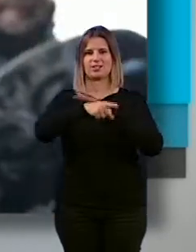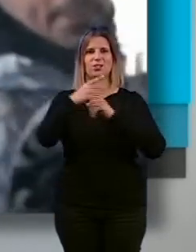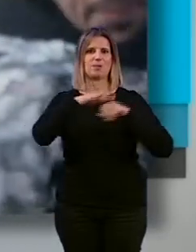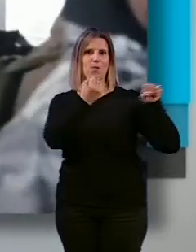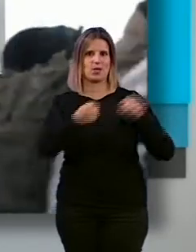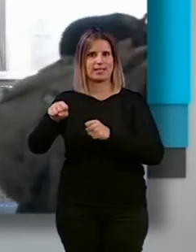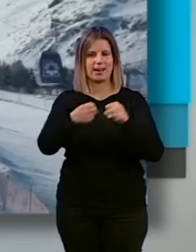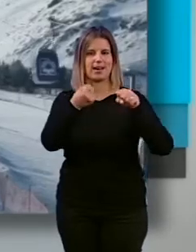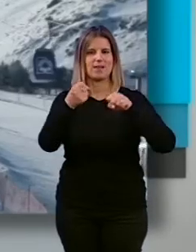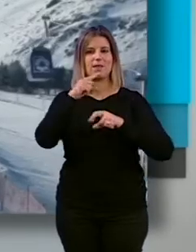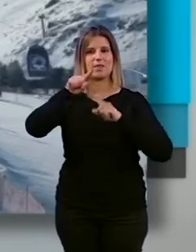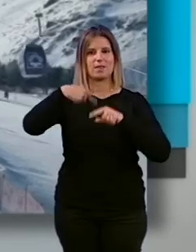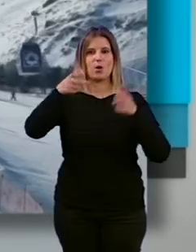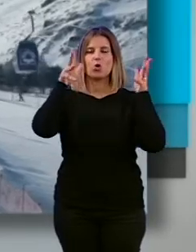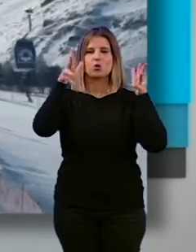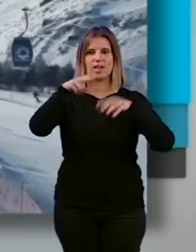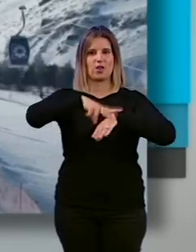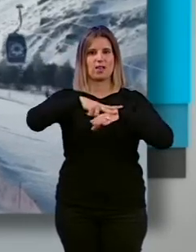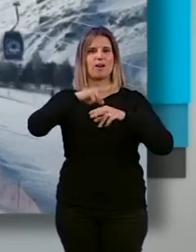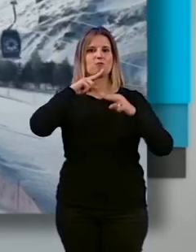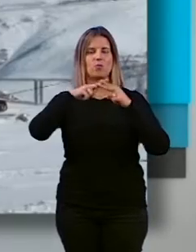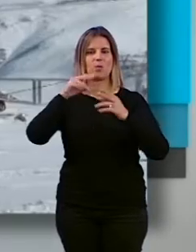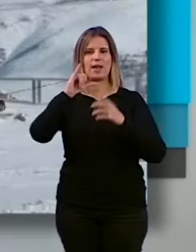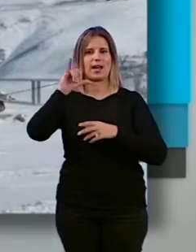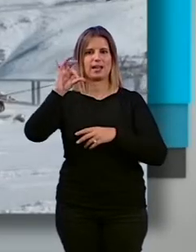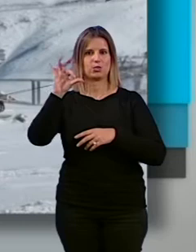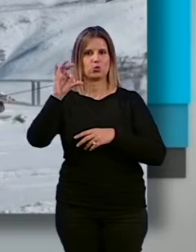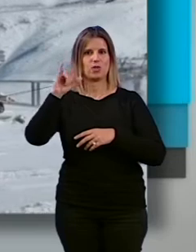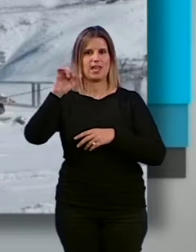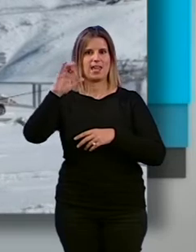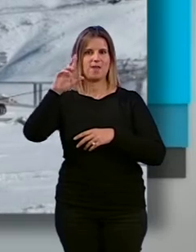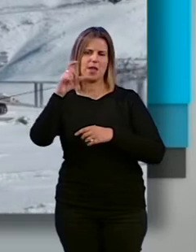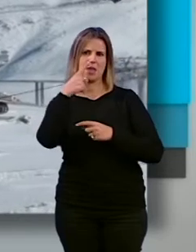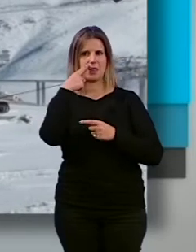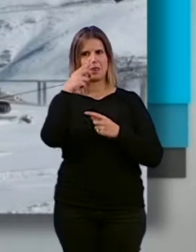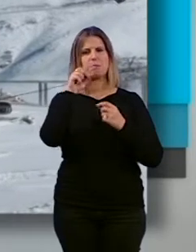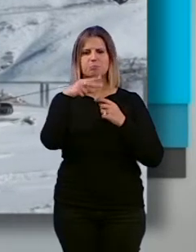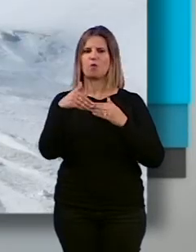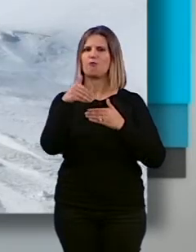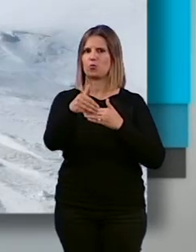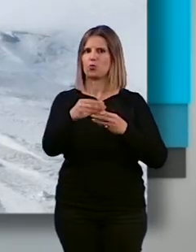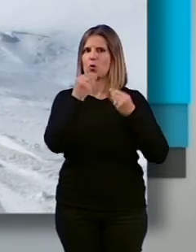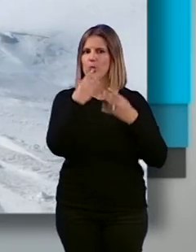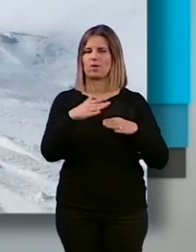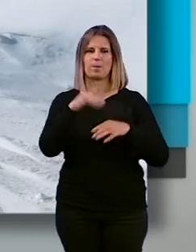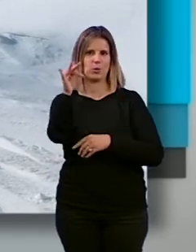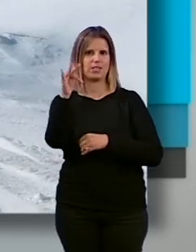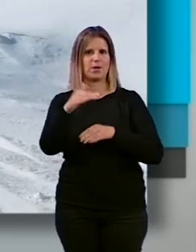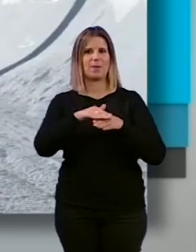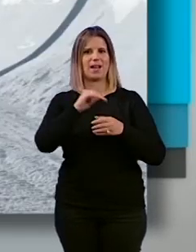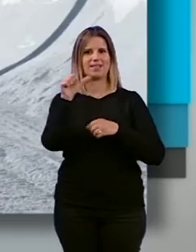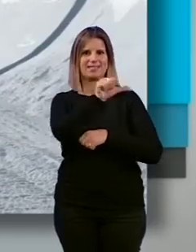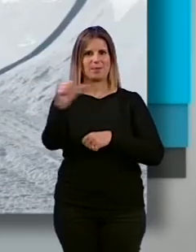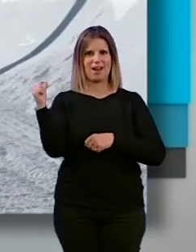después de que su consejero delegado, Jesús Ibáñez, haya explicado que las perspectivas son muy buenas para Semana Santa. El consejero